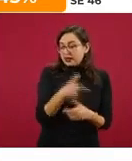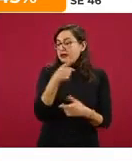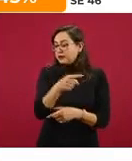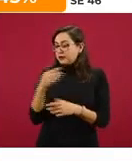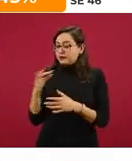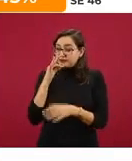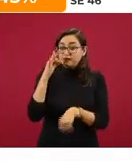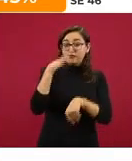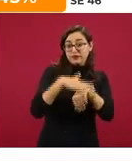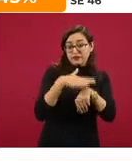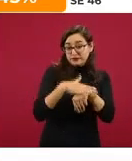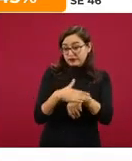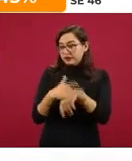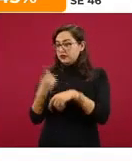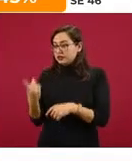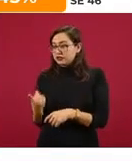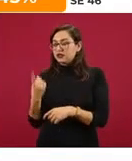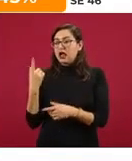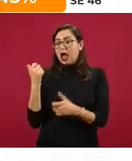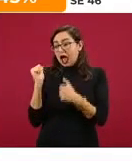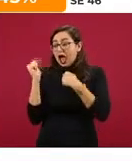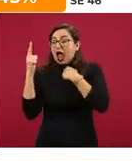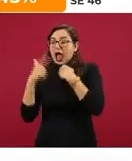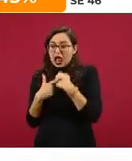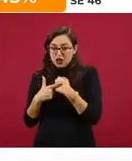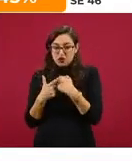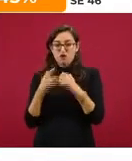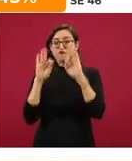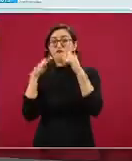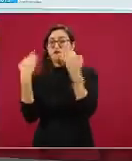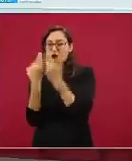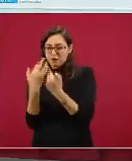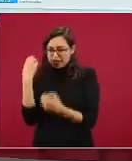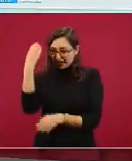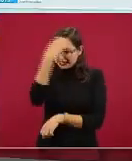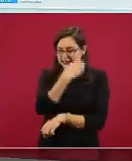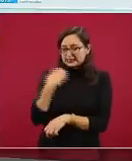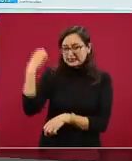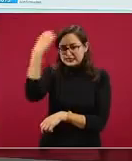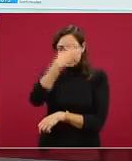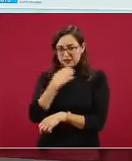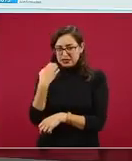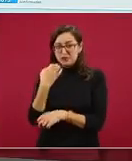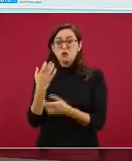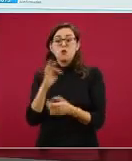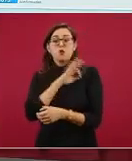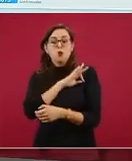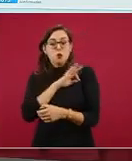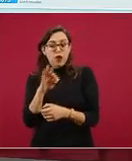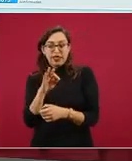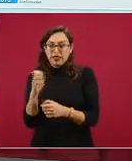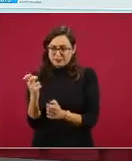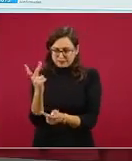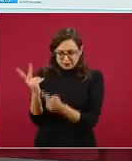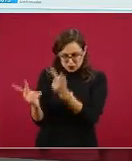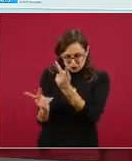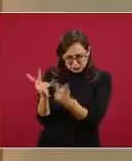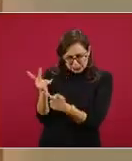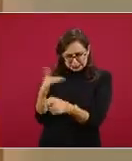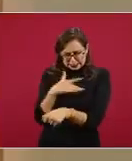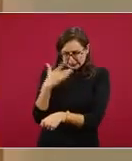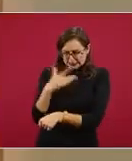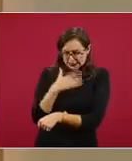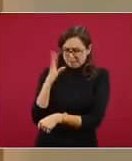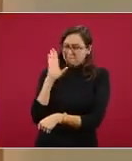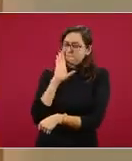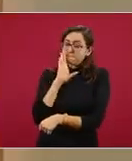un estudio epidemiológico de caso, que es un interrogatorio sobre la presencia de signos y